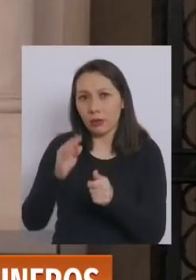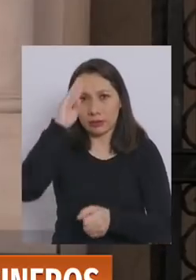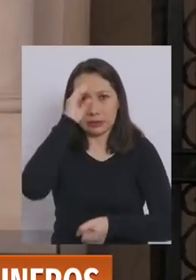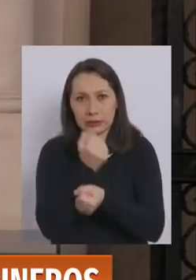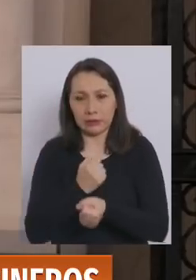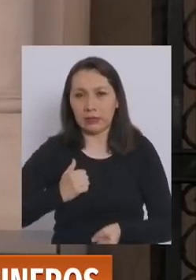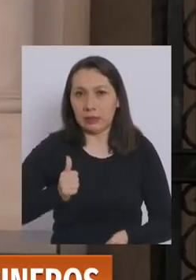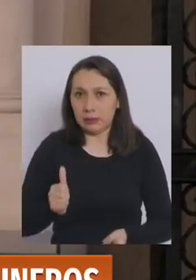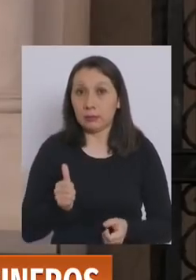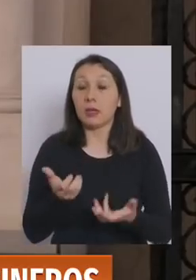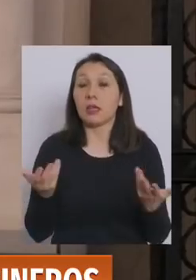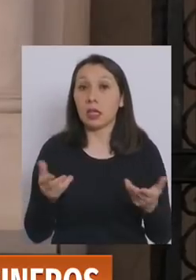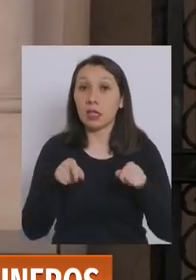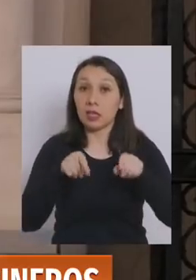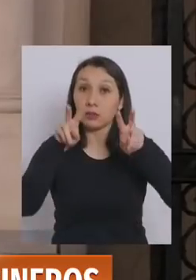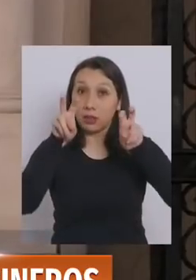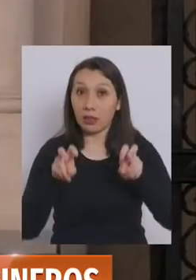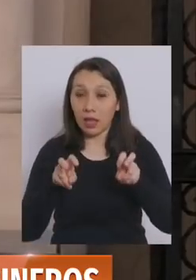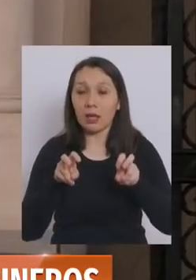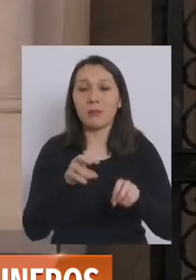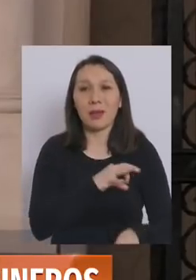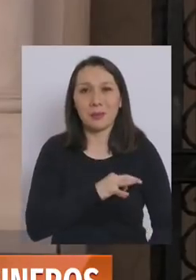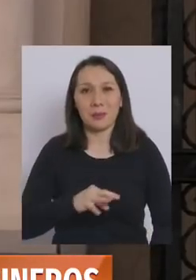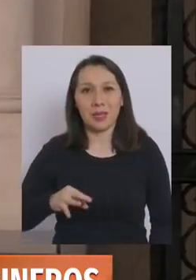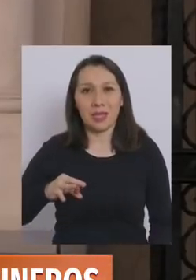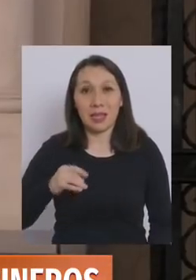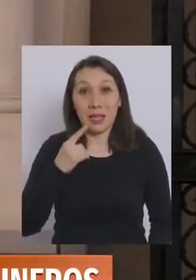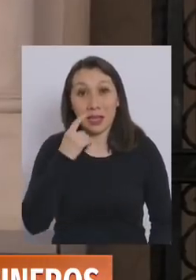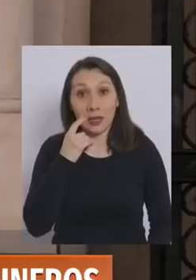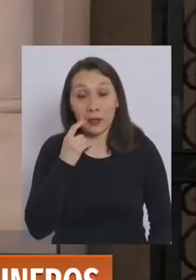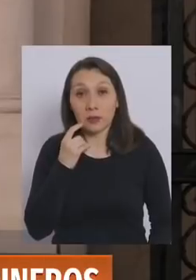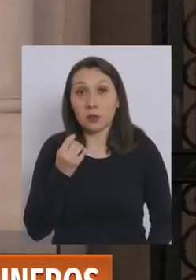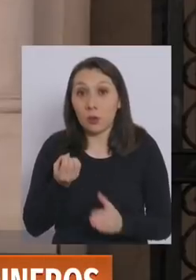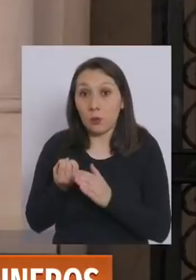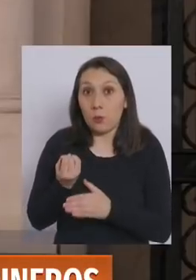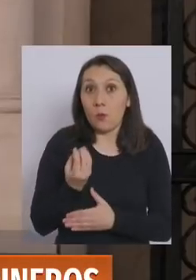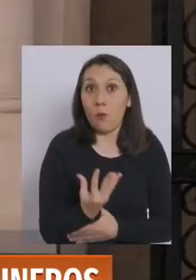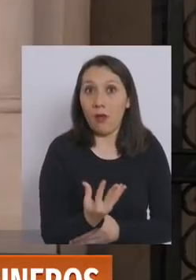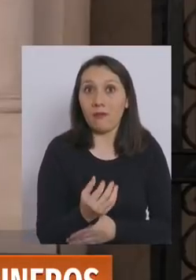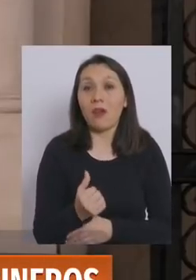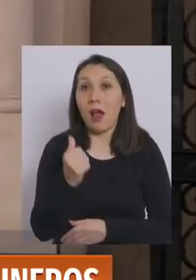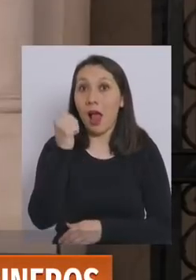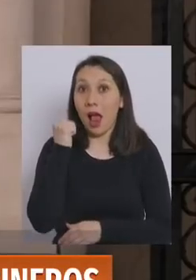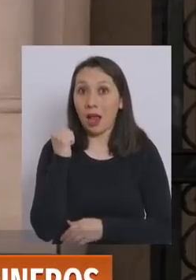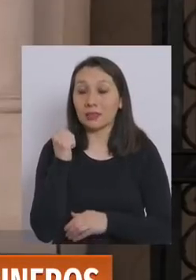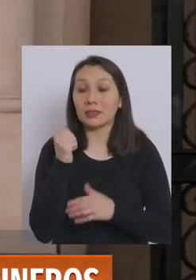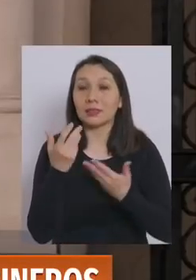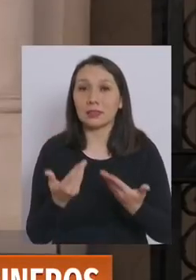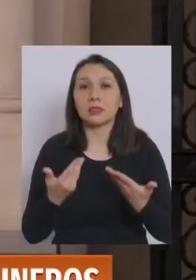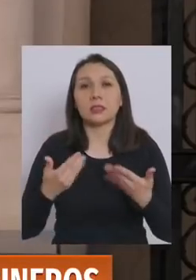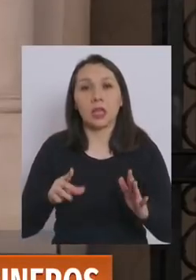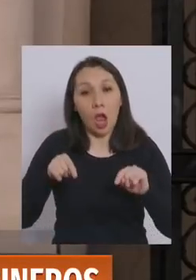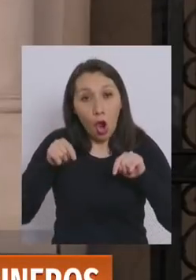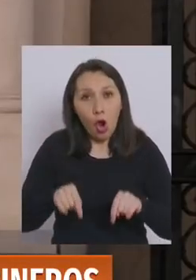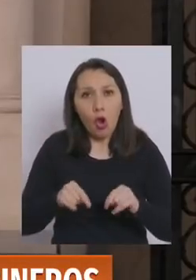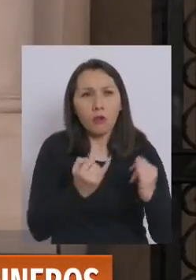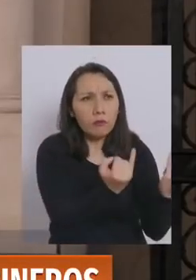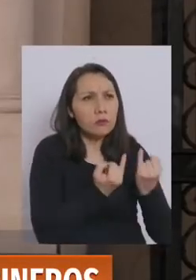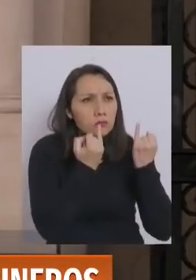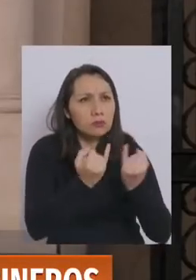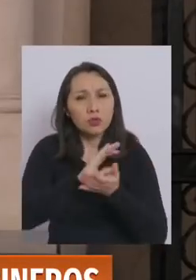policías. Y sin duda, esta es una materia que el Ministro, que acaba de llegar el día de ayer, ya hoy día se está